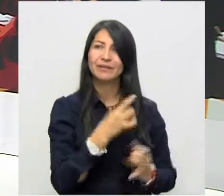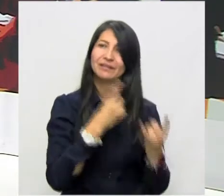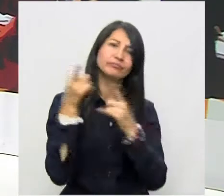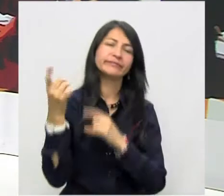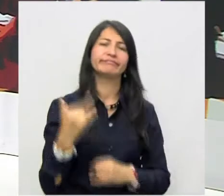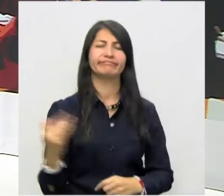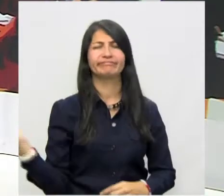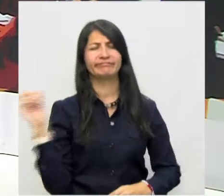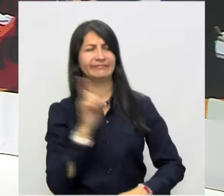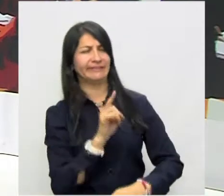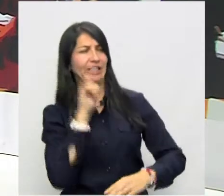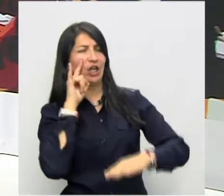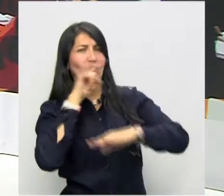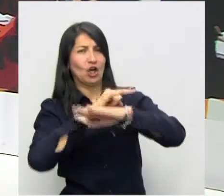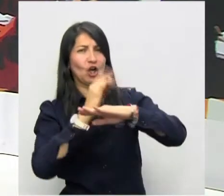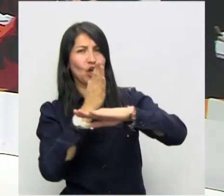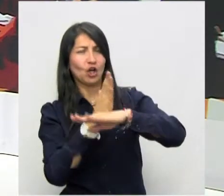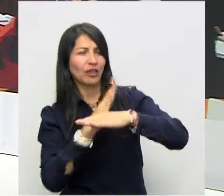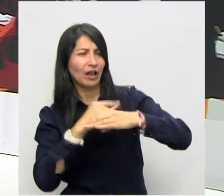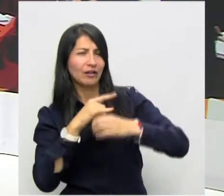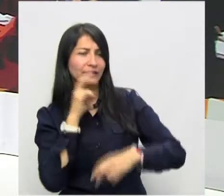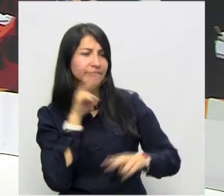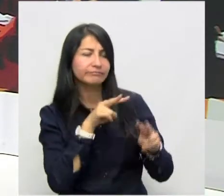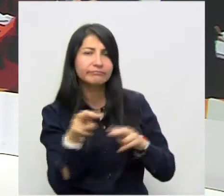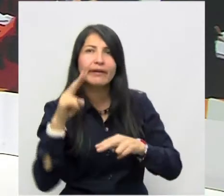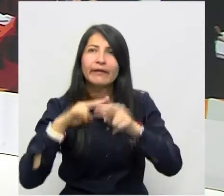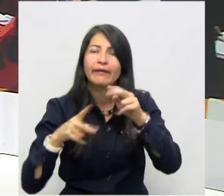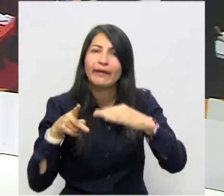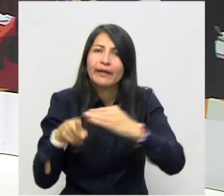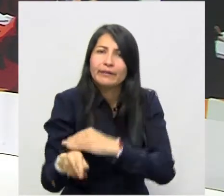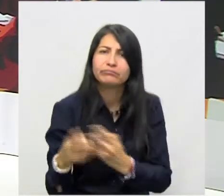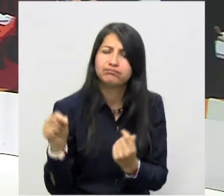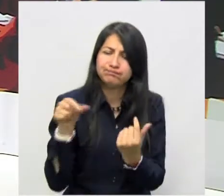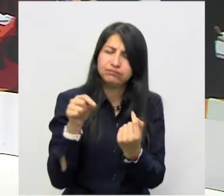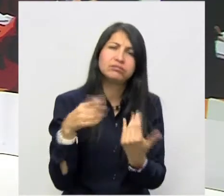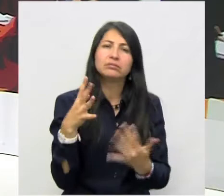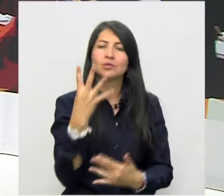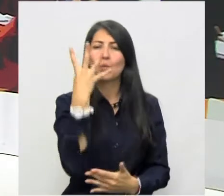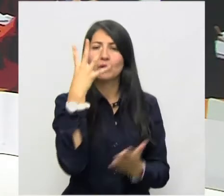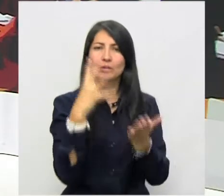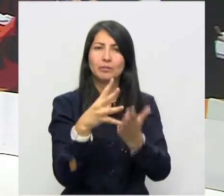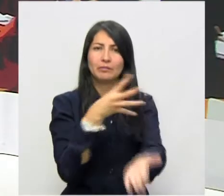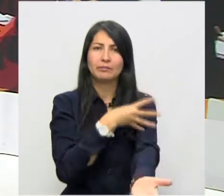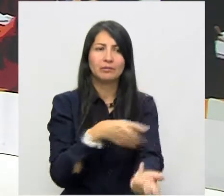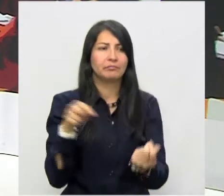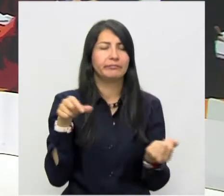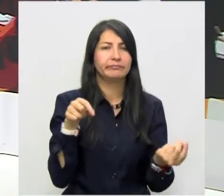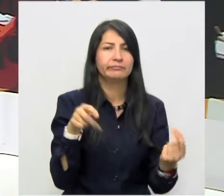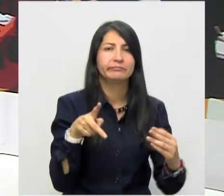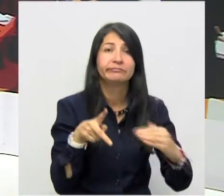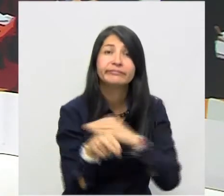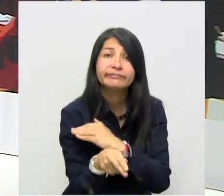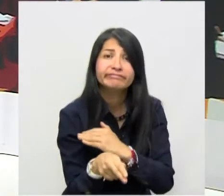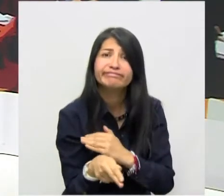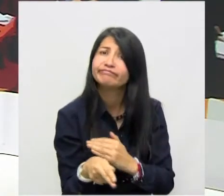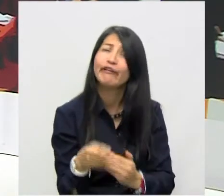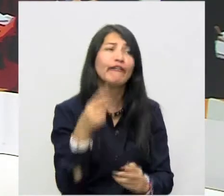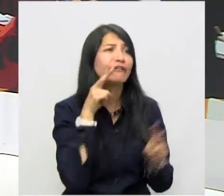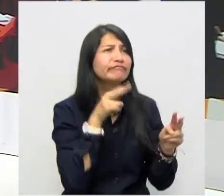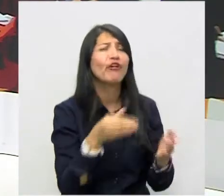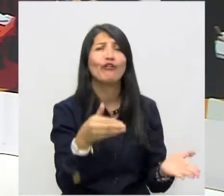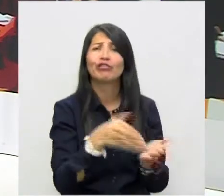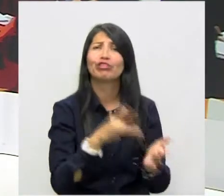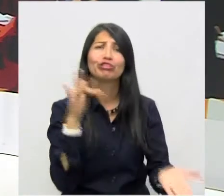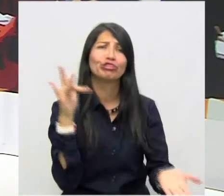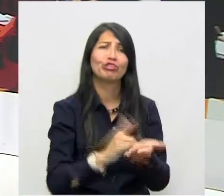Contraloría General concluyó que la edificación, hoy en obra negra y en la que se han invertido más de 4 mil millones de pesos, tendrá que ser